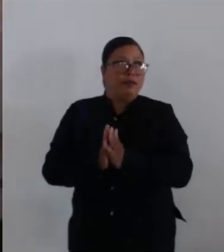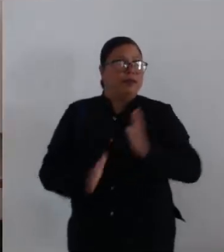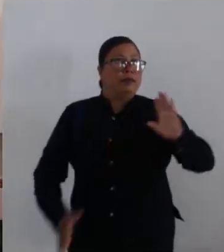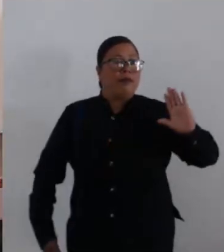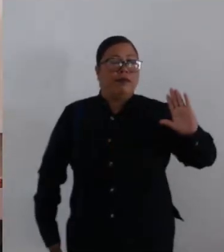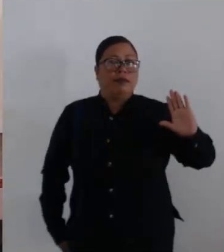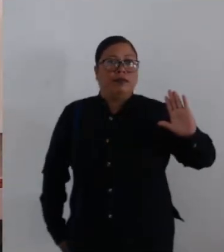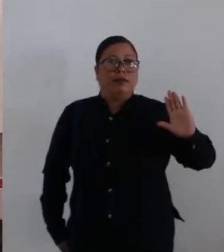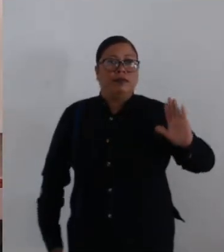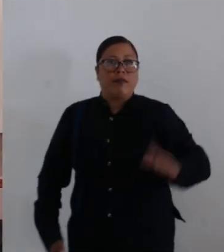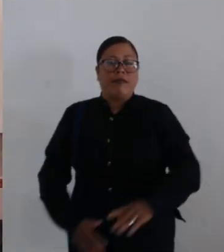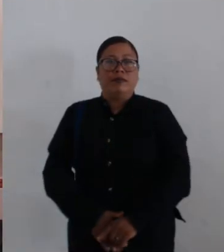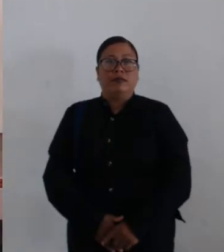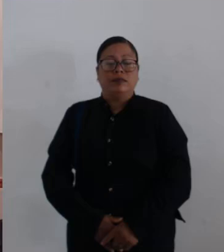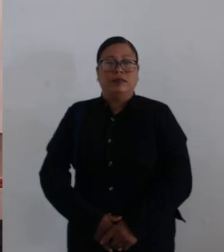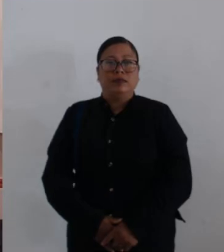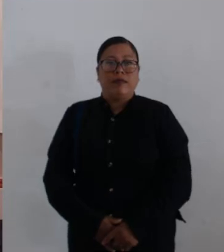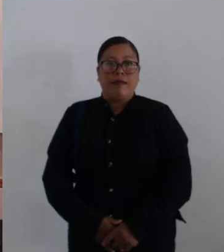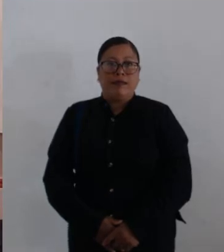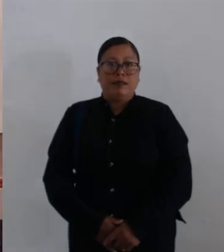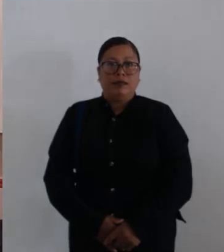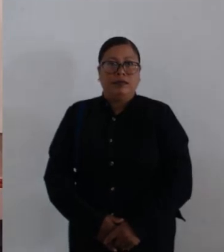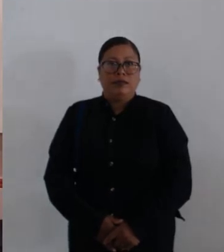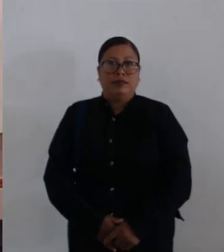aprobación, sírvanse levantar la mano.